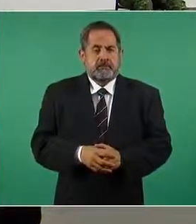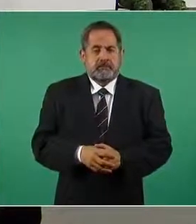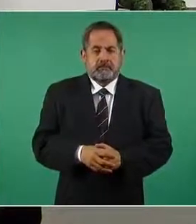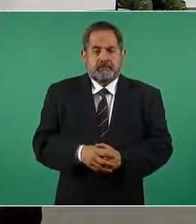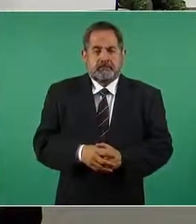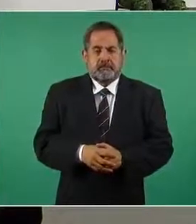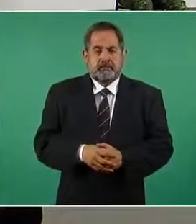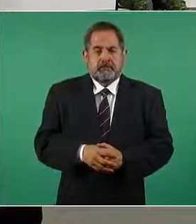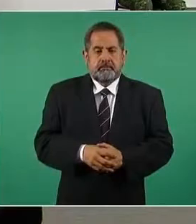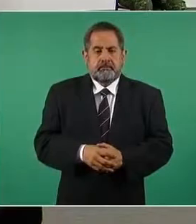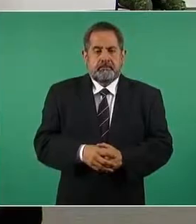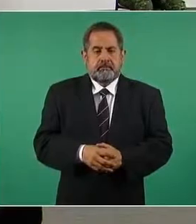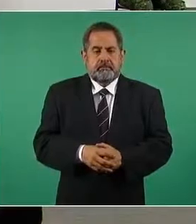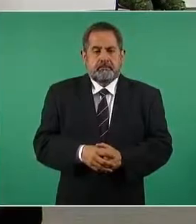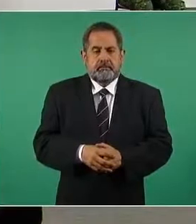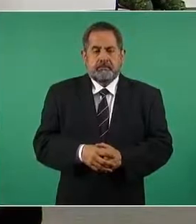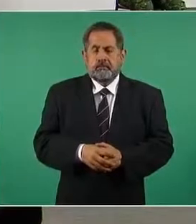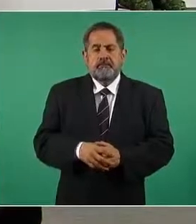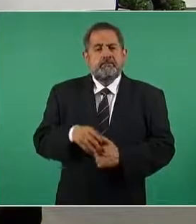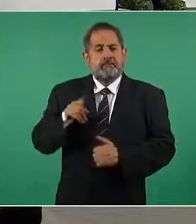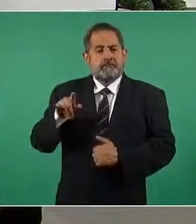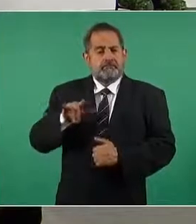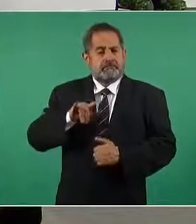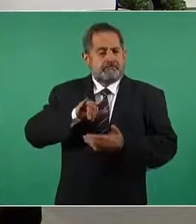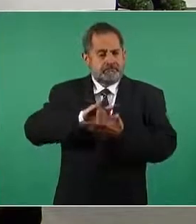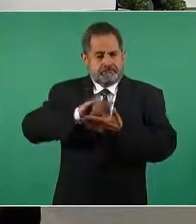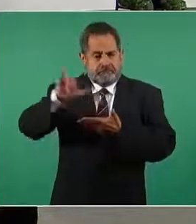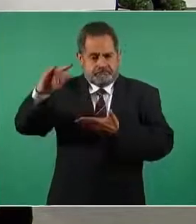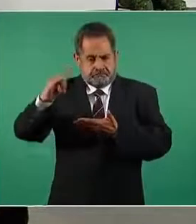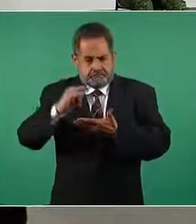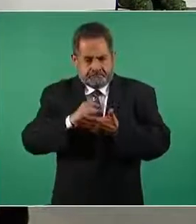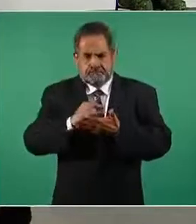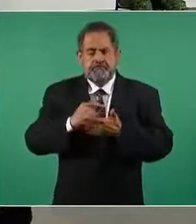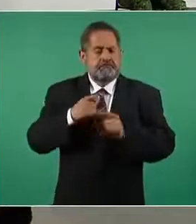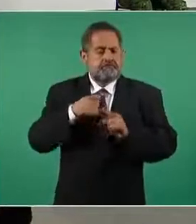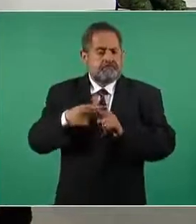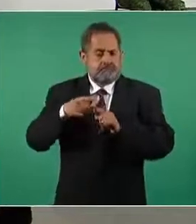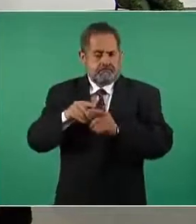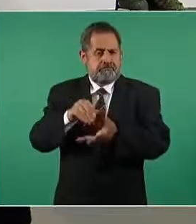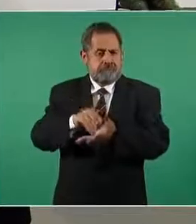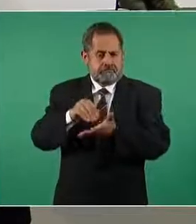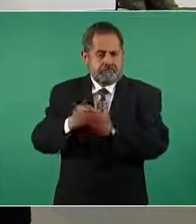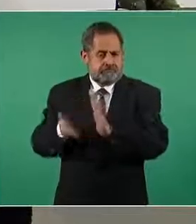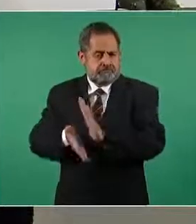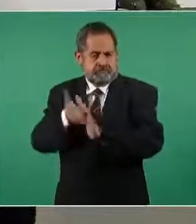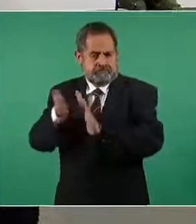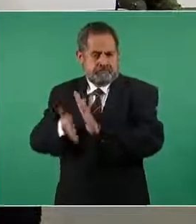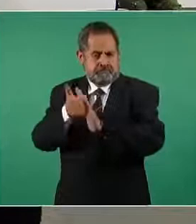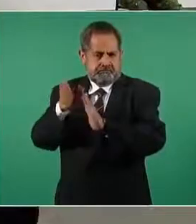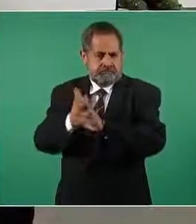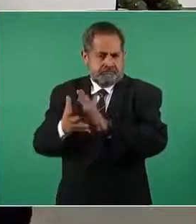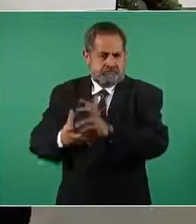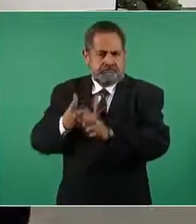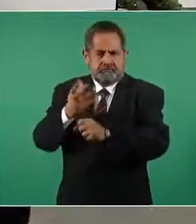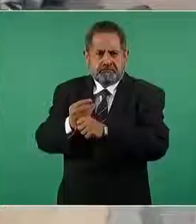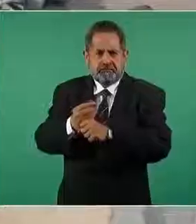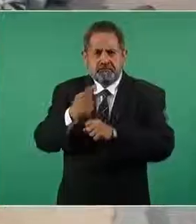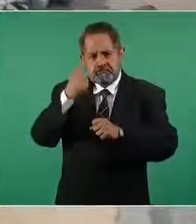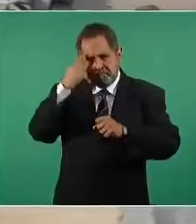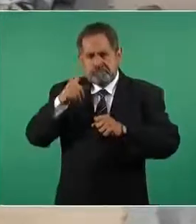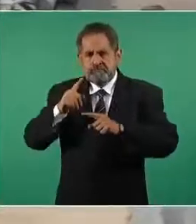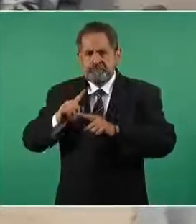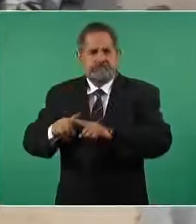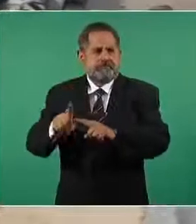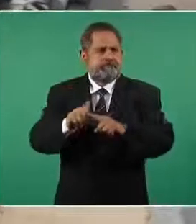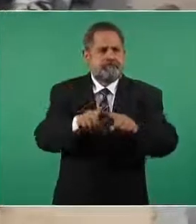Es un conjunto aeronáutico en construcción con capacidad de desarrollo para todos los ámbitos